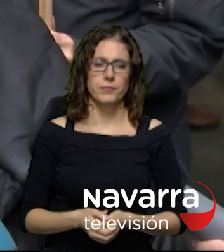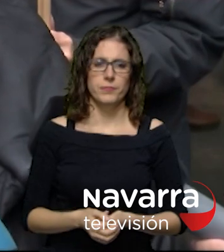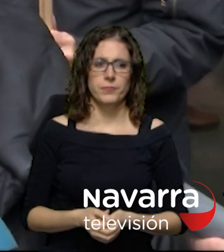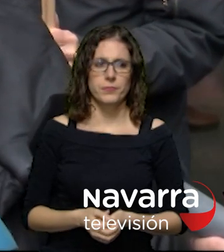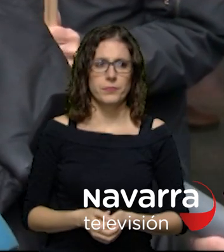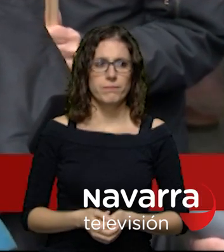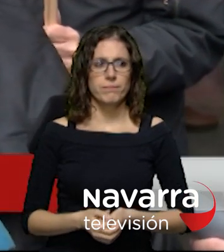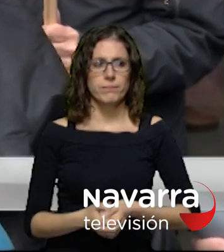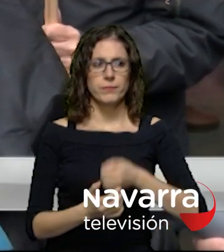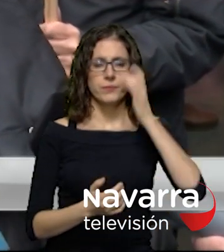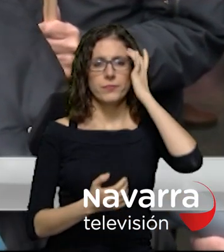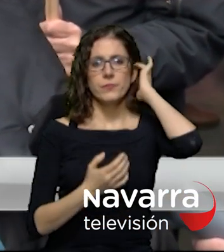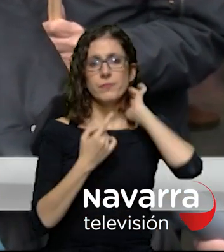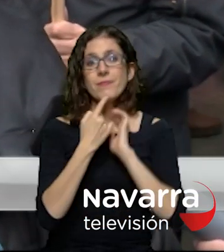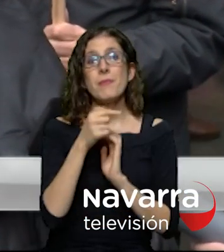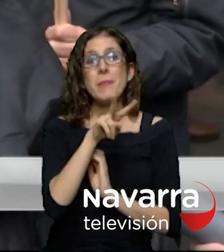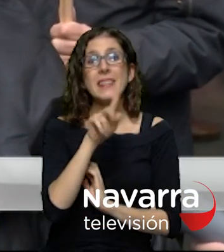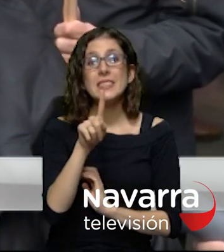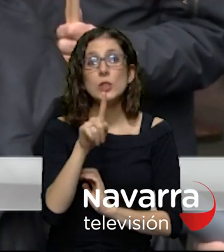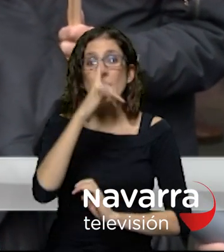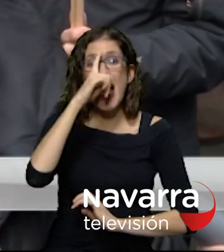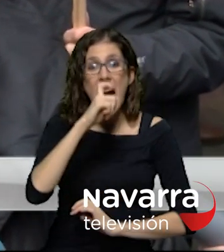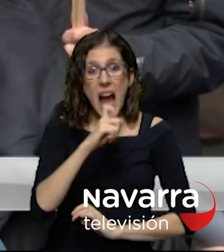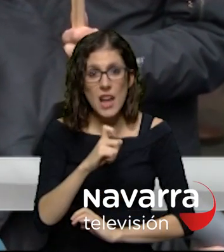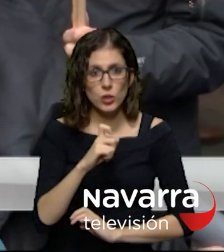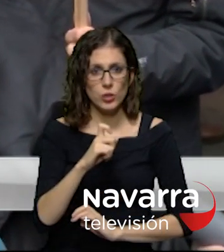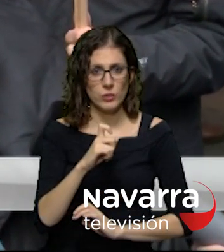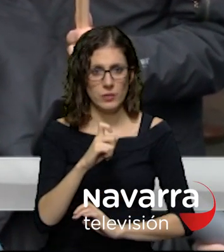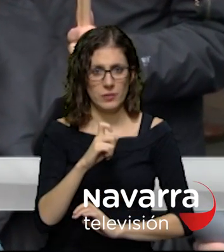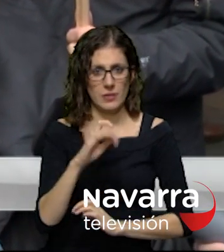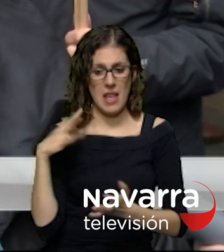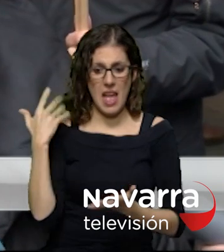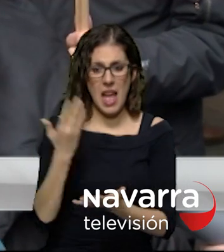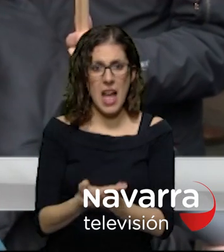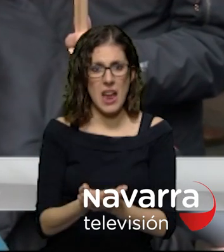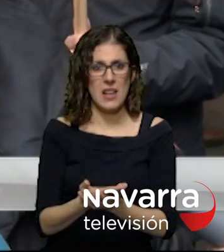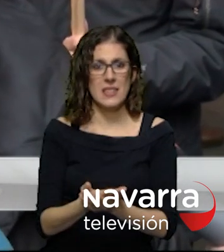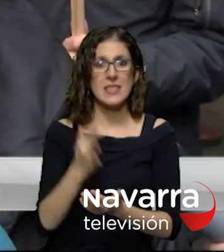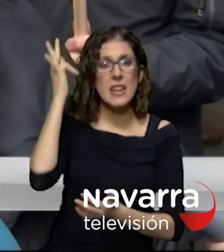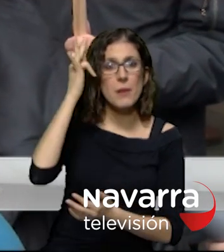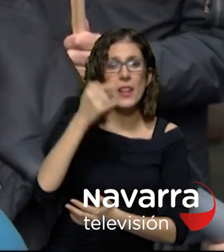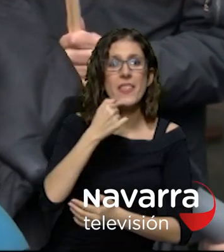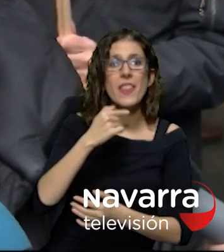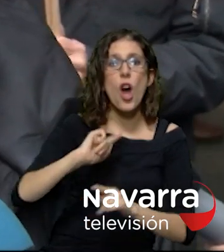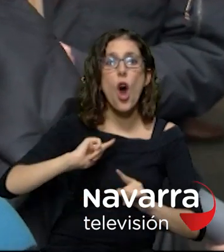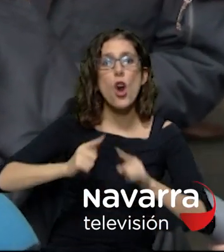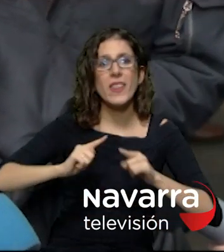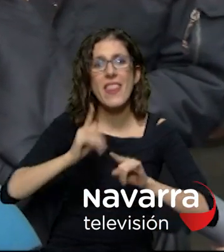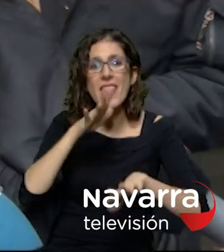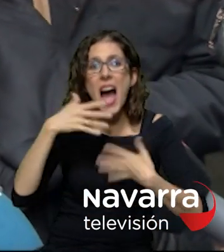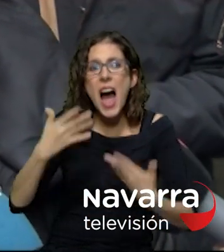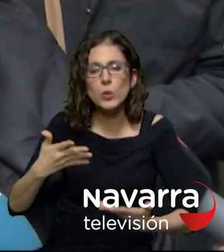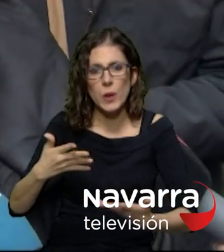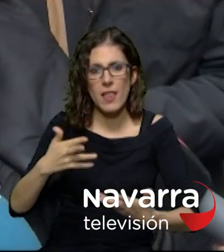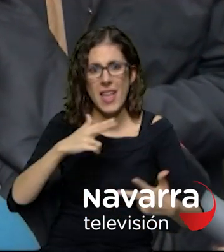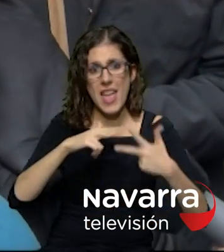después de 21 años desde la coalición navarra suman anunciado que eliminarán la ordenanza actual de la euskera que fue